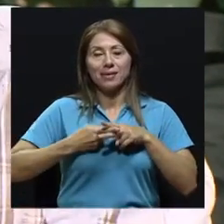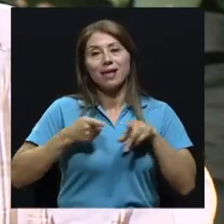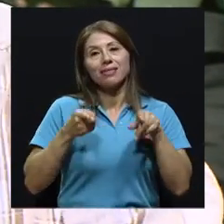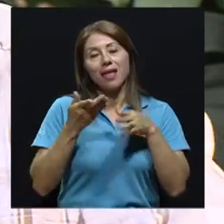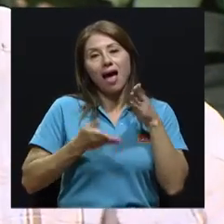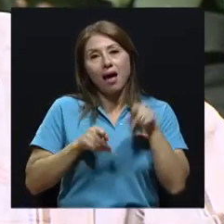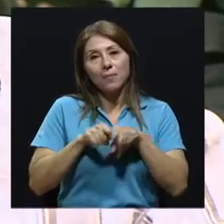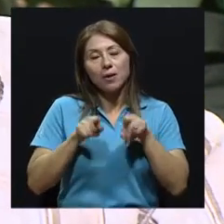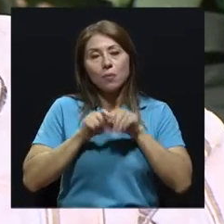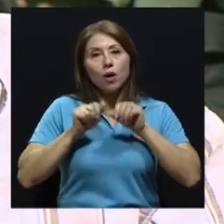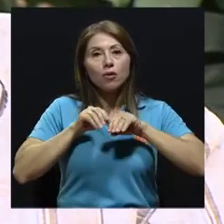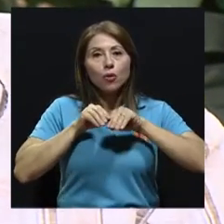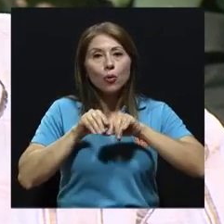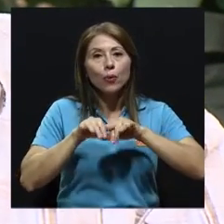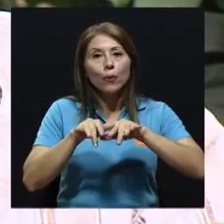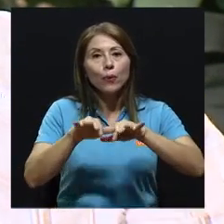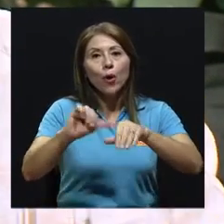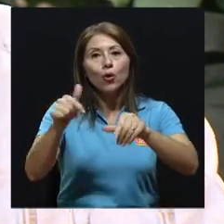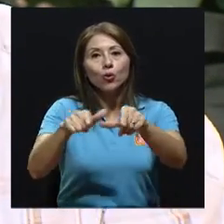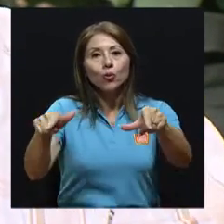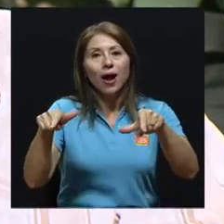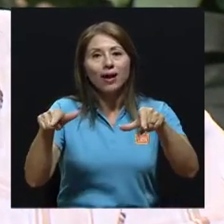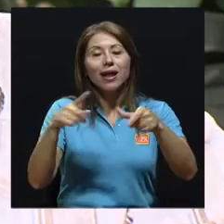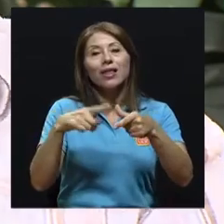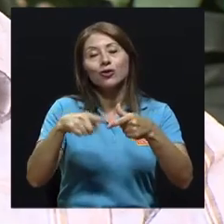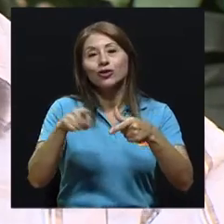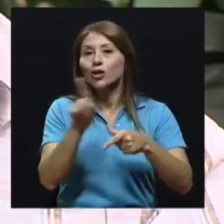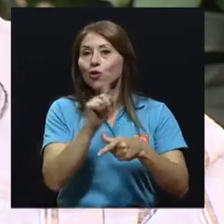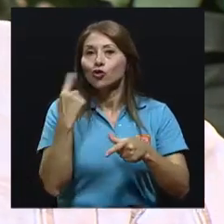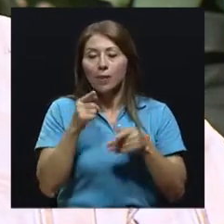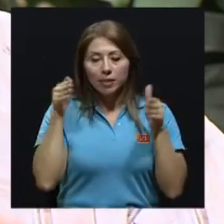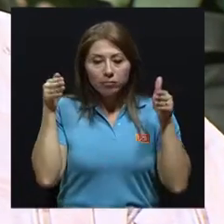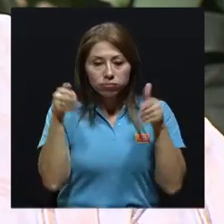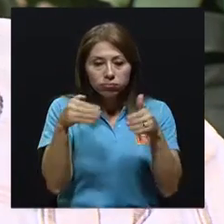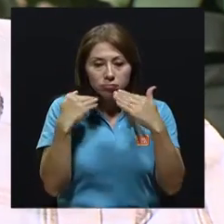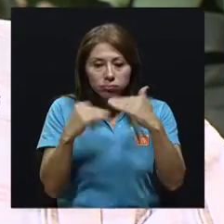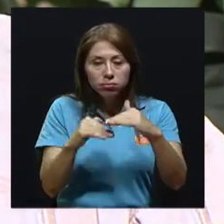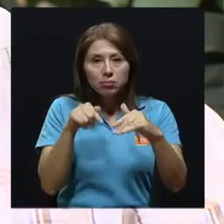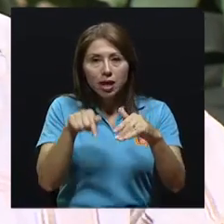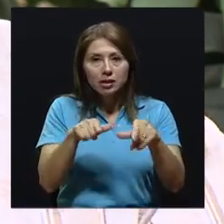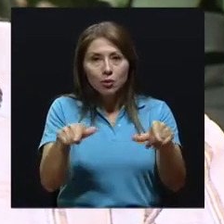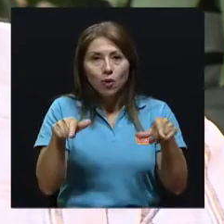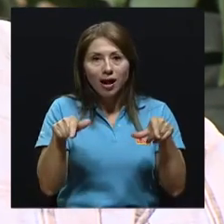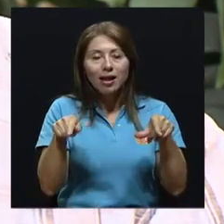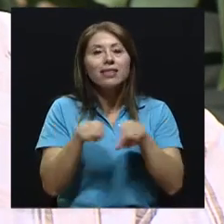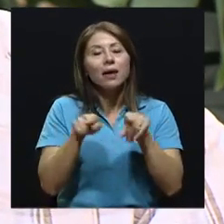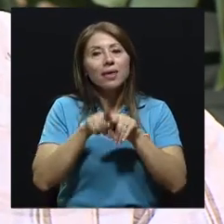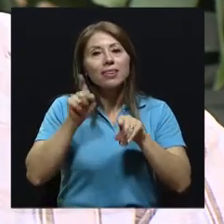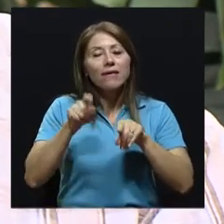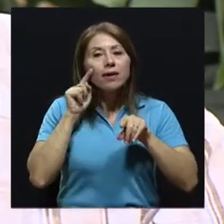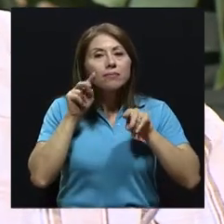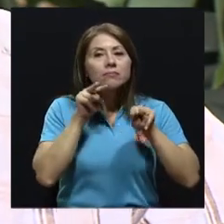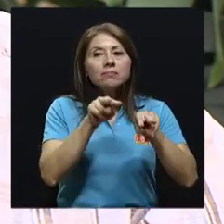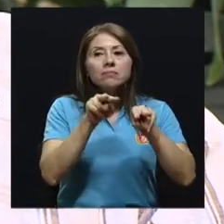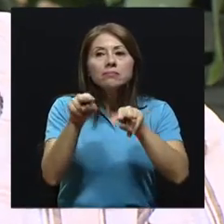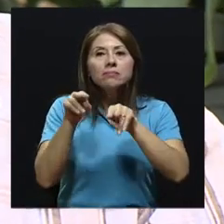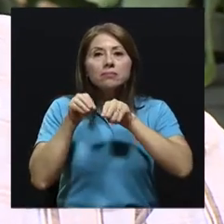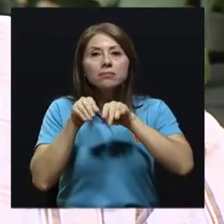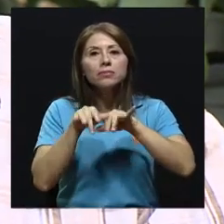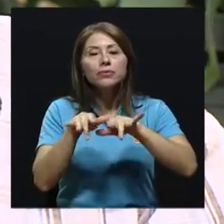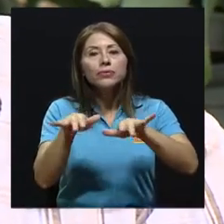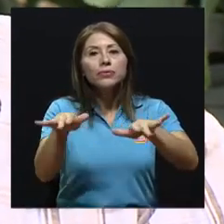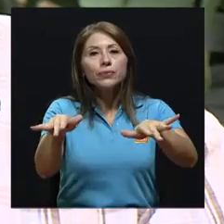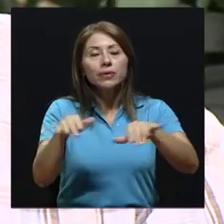en otro lado también. Entonces, no solamente hay que estudiar en un solo lugar, sino los posibles lugares donde esa contaminación se puede desplazar. Y cuando